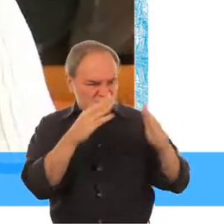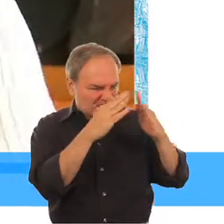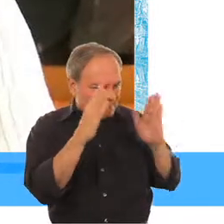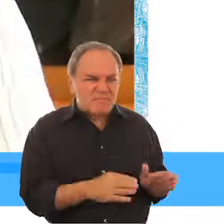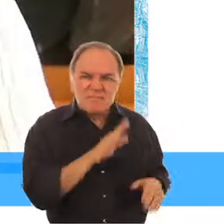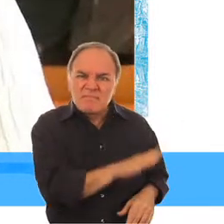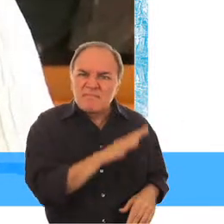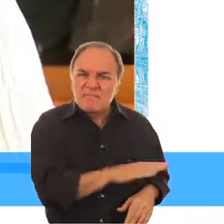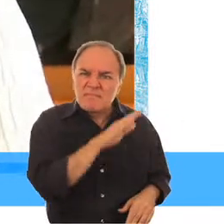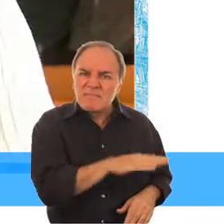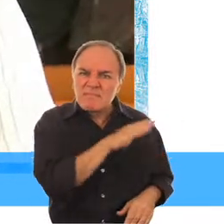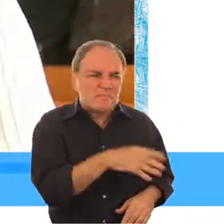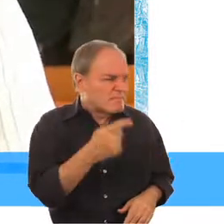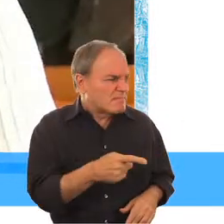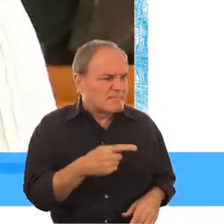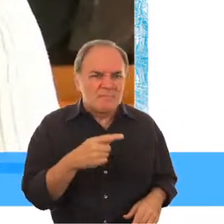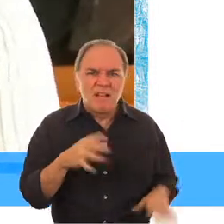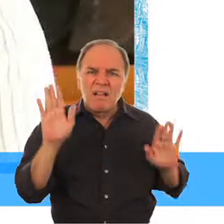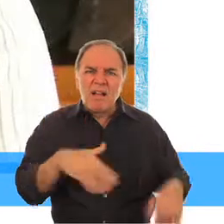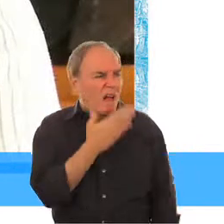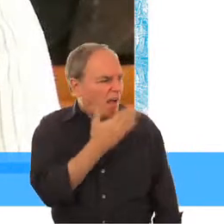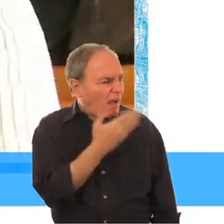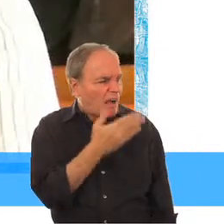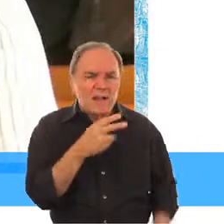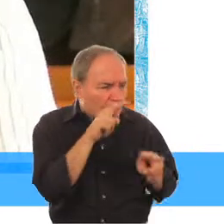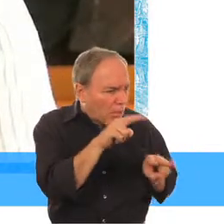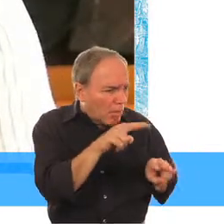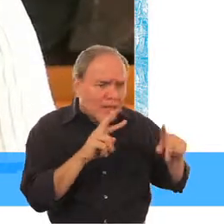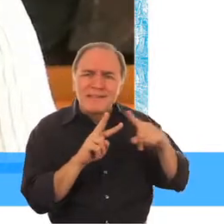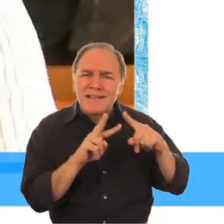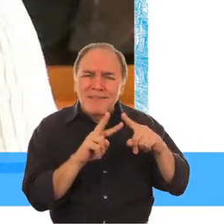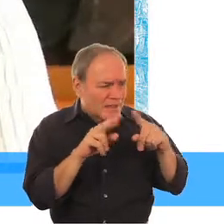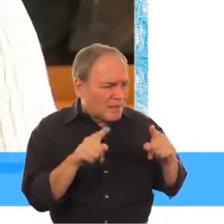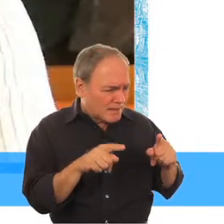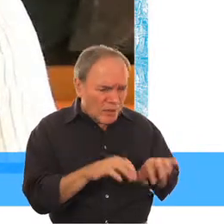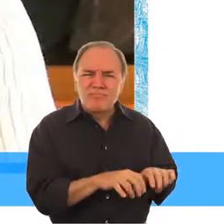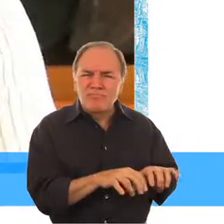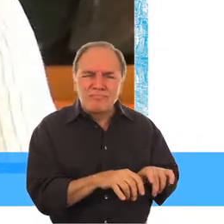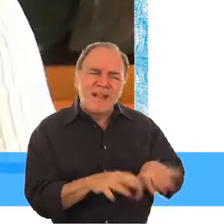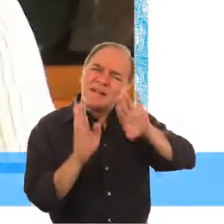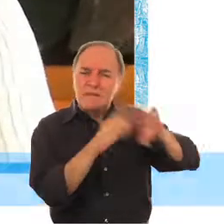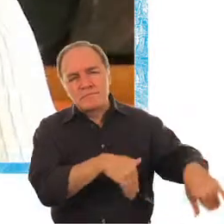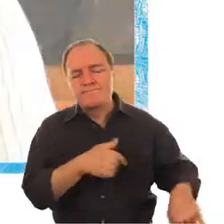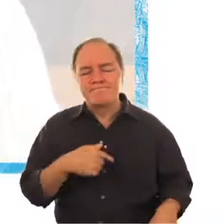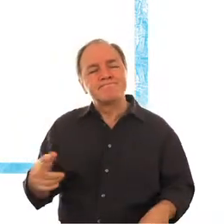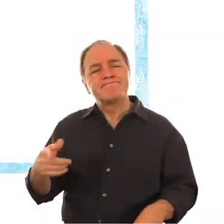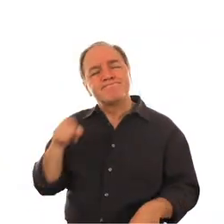No hay mucho que hacer salvo mirar la televisión y jugar en la computadora No es muy interesante Prefiero estudiar